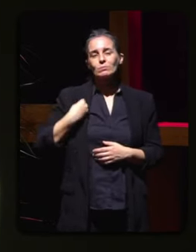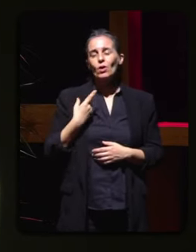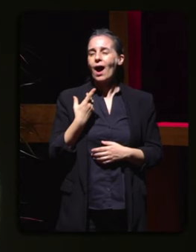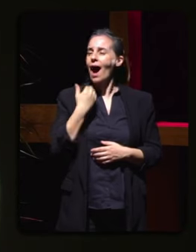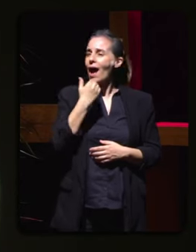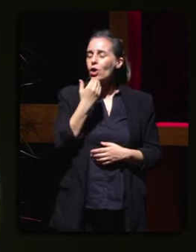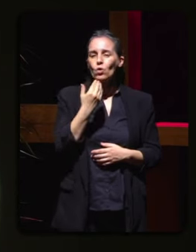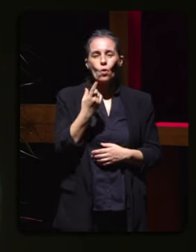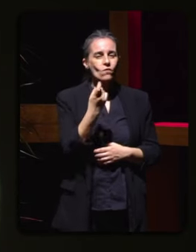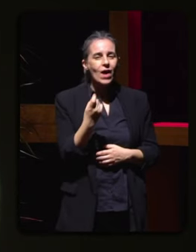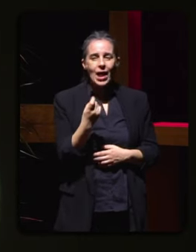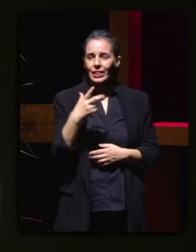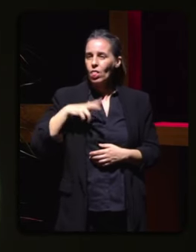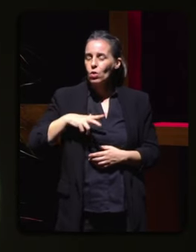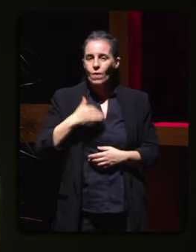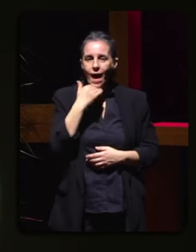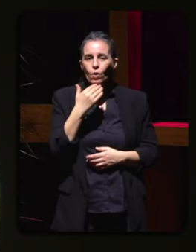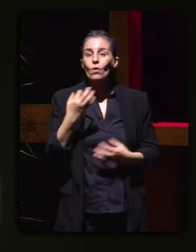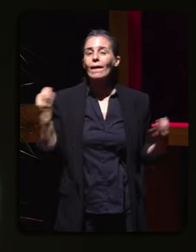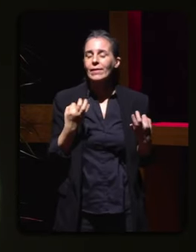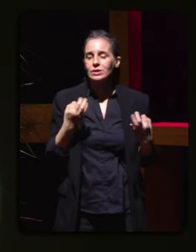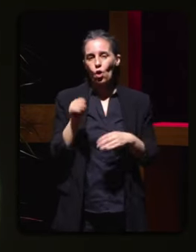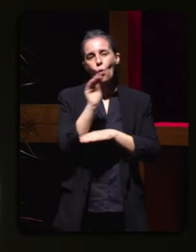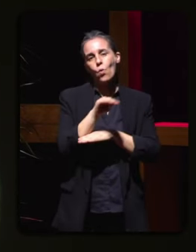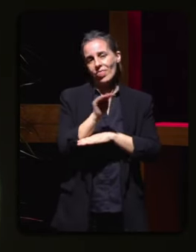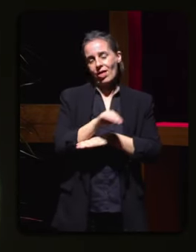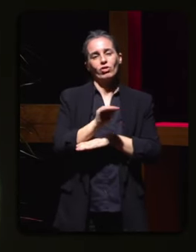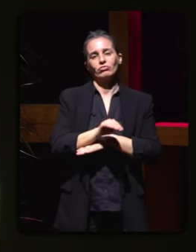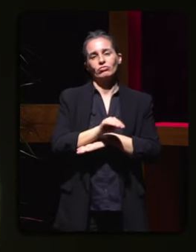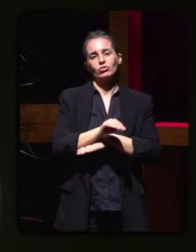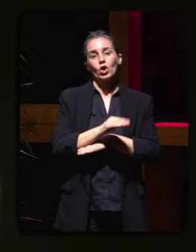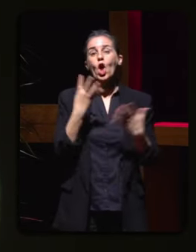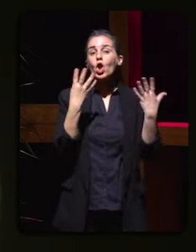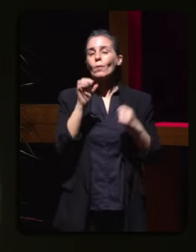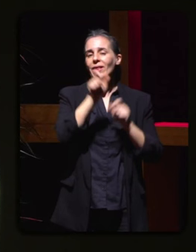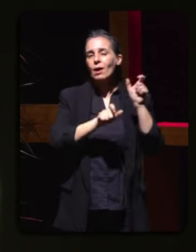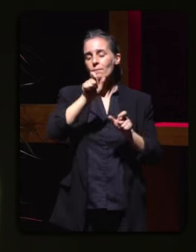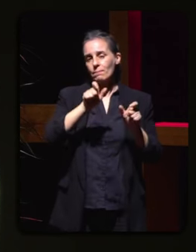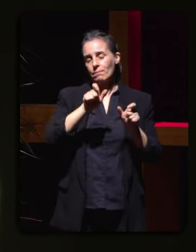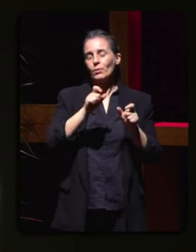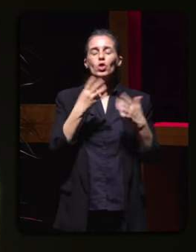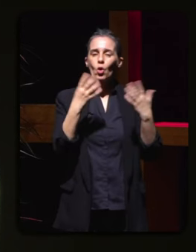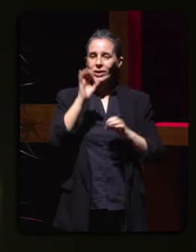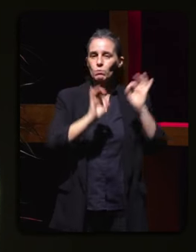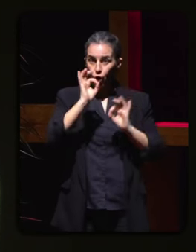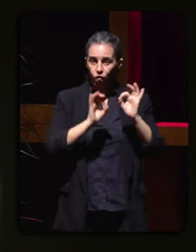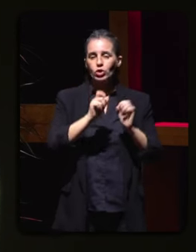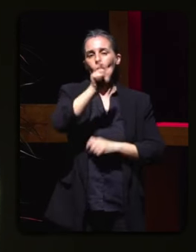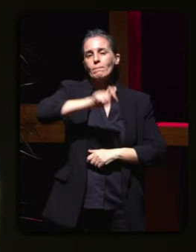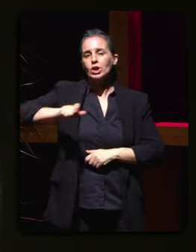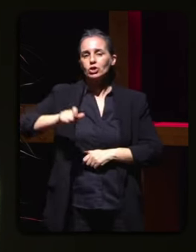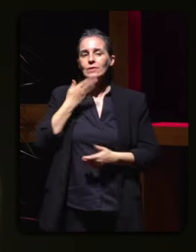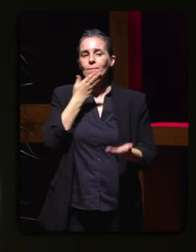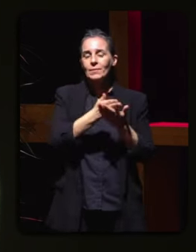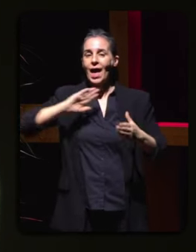pendente é a dos cuidados o 90% das persoas que piden unha excedencia para cuidar a mayores ou